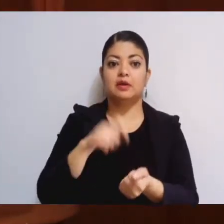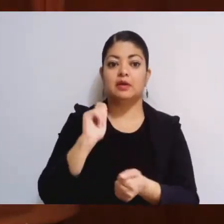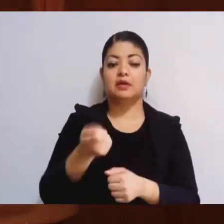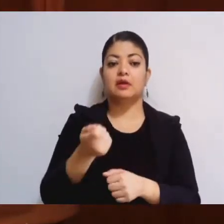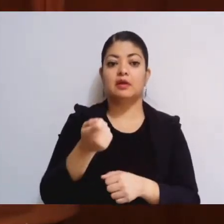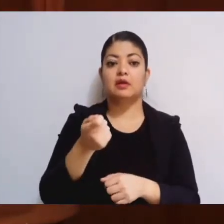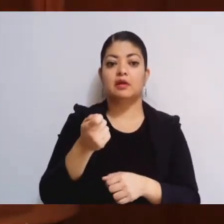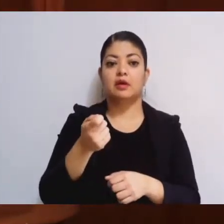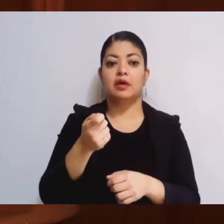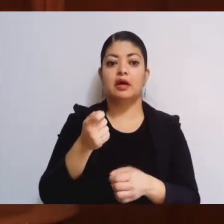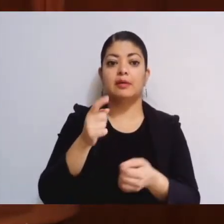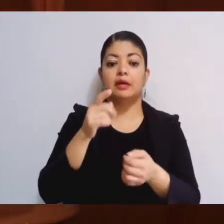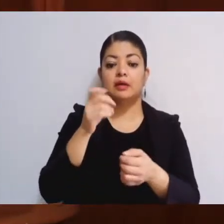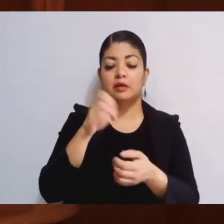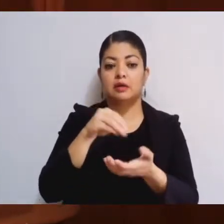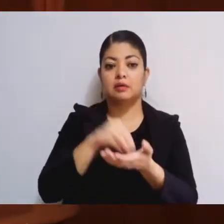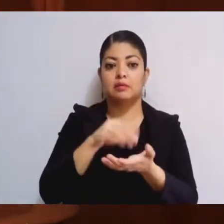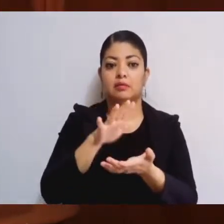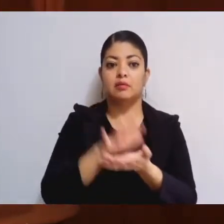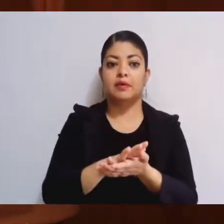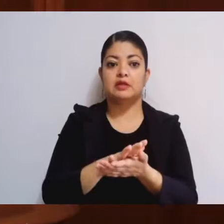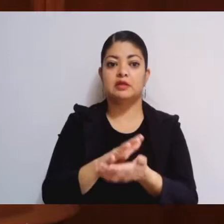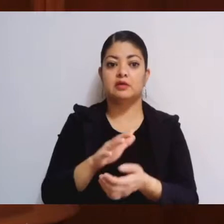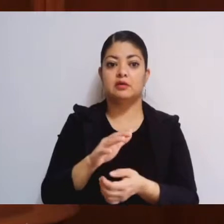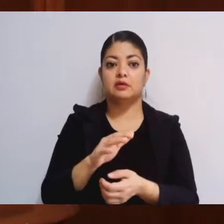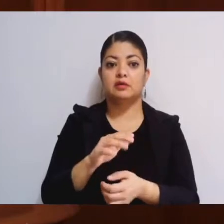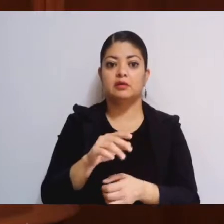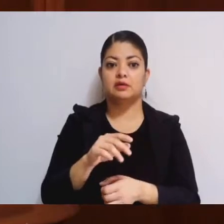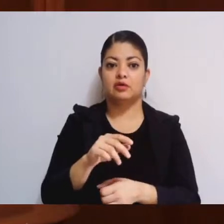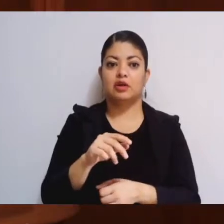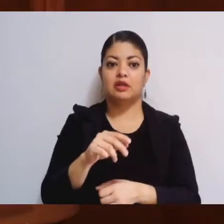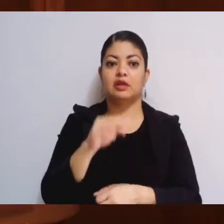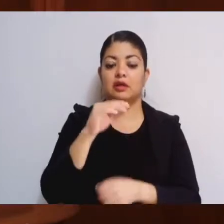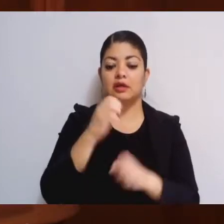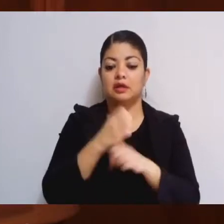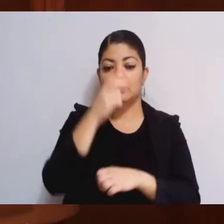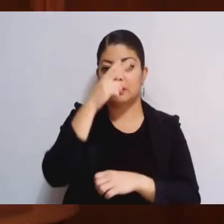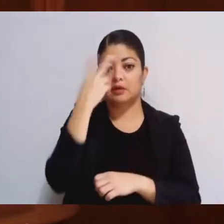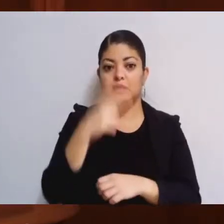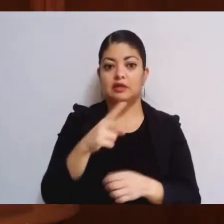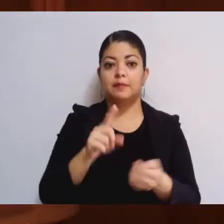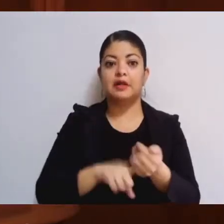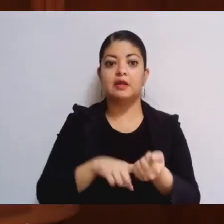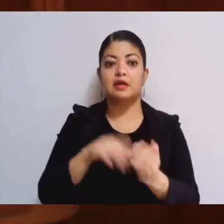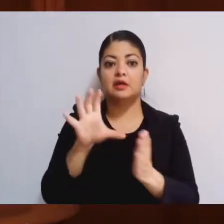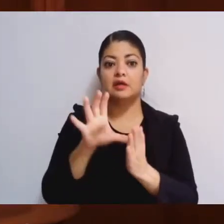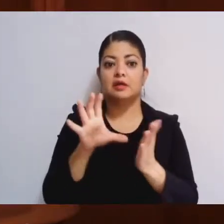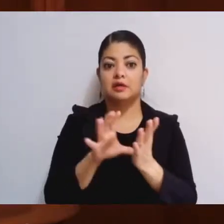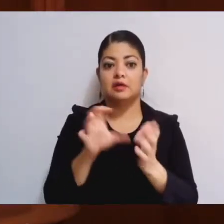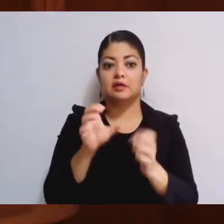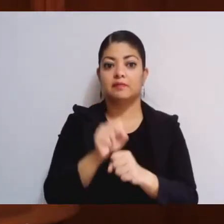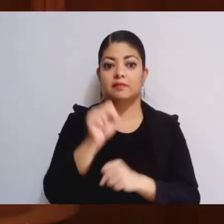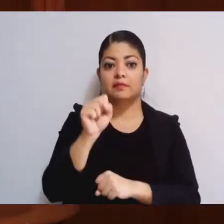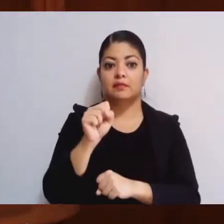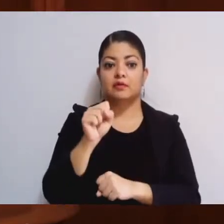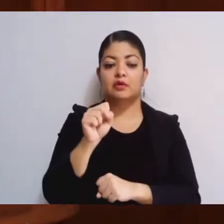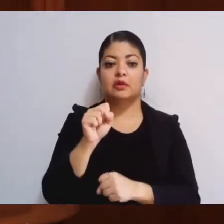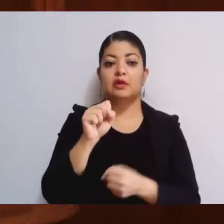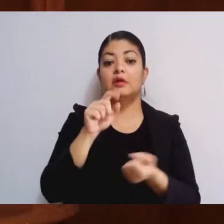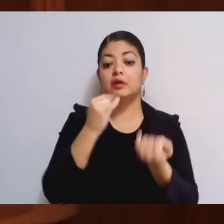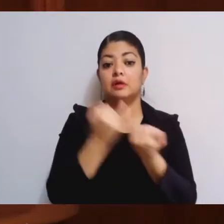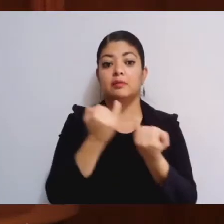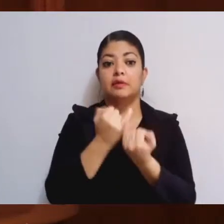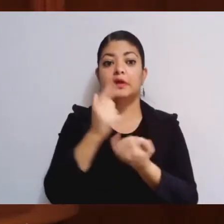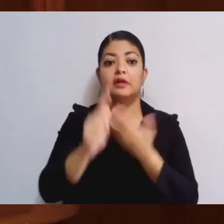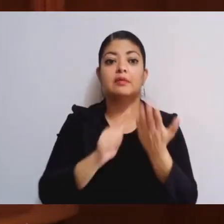términos que establece la Constitución Política de los Estados Unidos Mexicanos, la Constitución Particular del Estado y las demás leyes